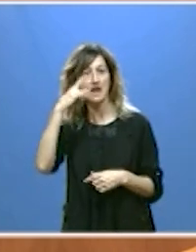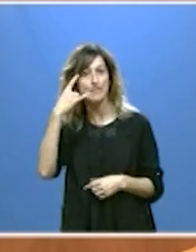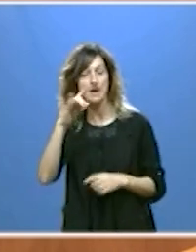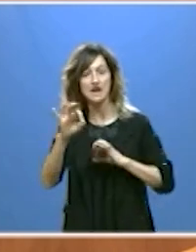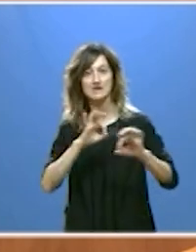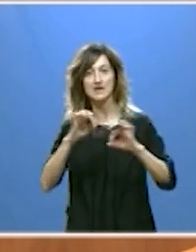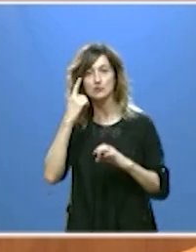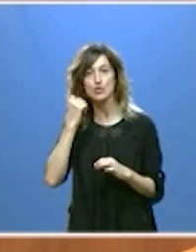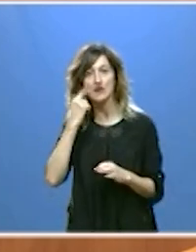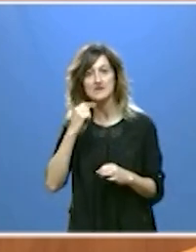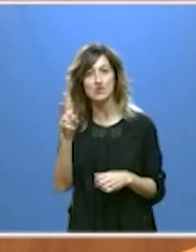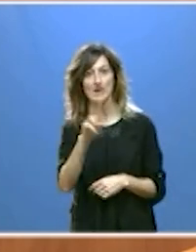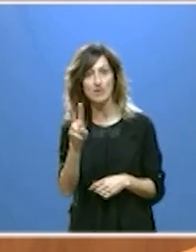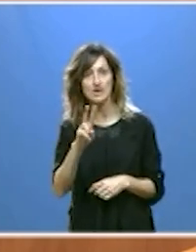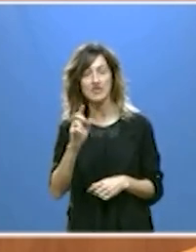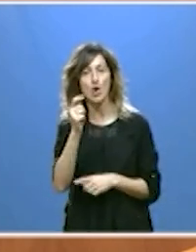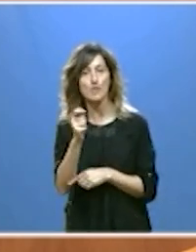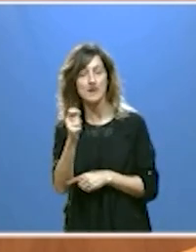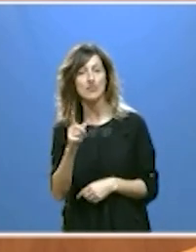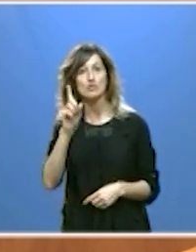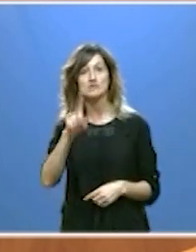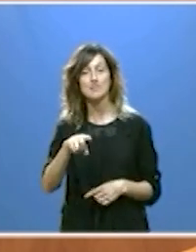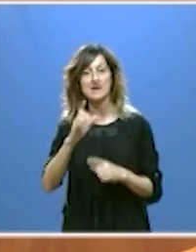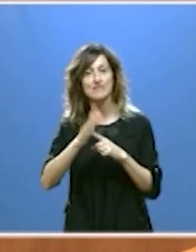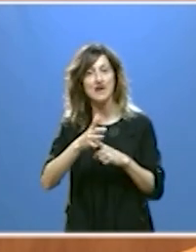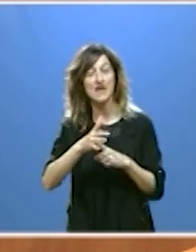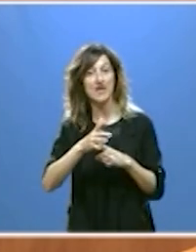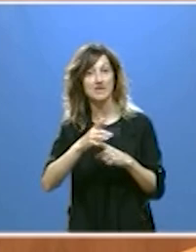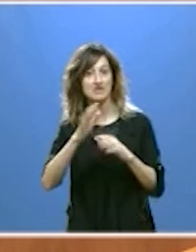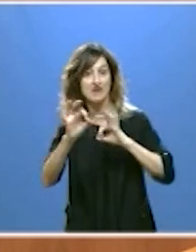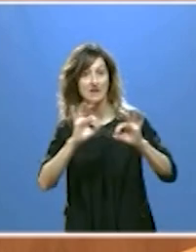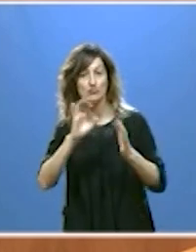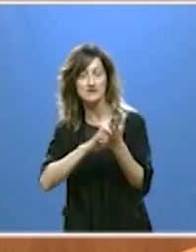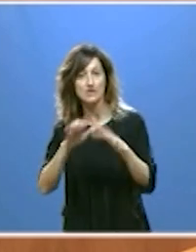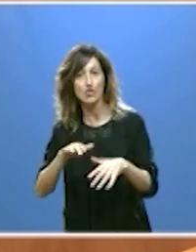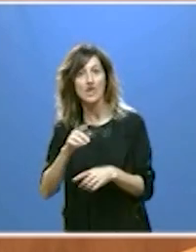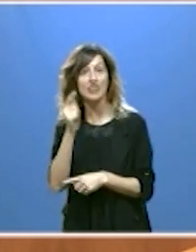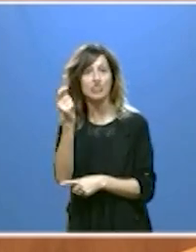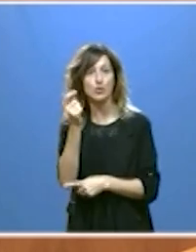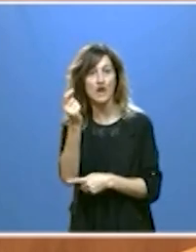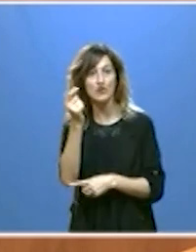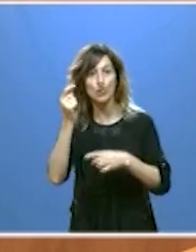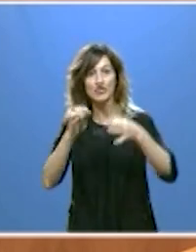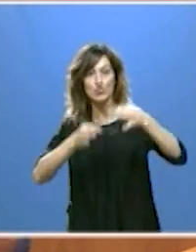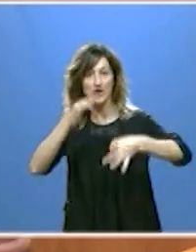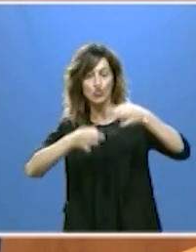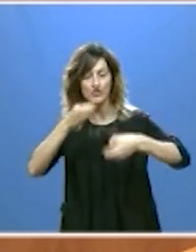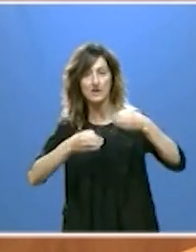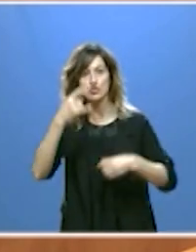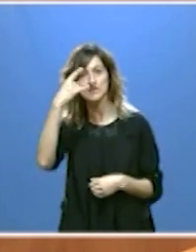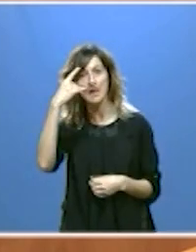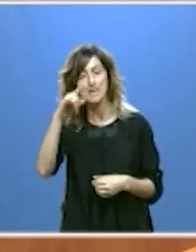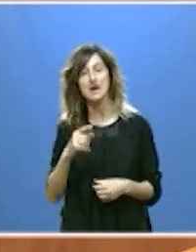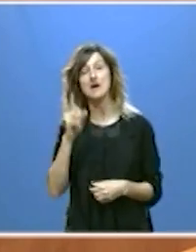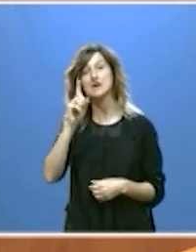teatro clásico de Olmedo en Valladolid el de la feria de teatro de Castilla y León en Ciudad Rodrigo en Salamanca y el escenario